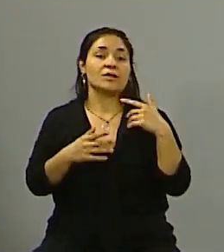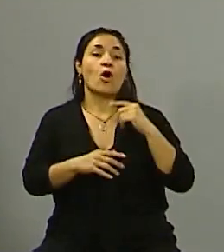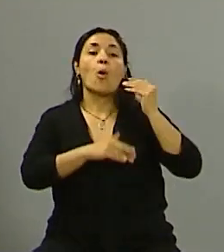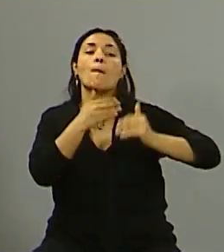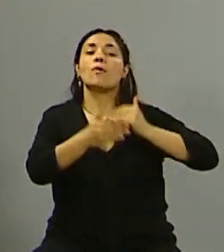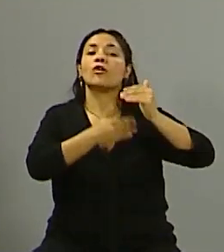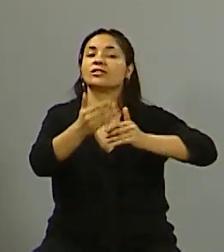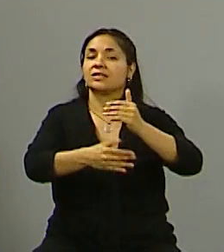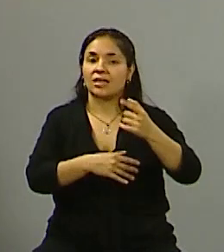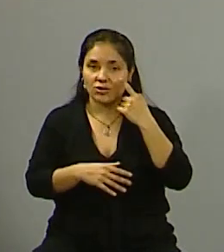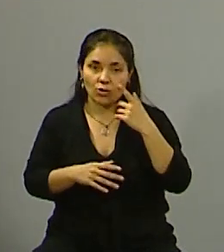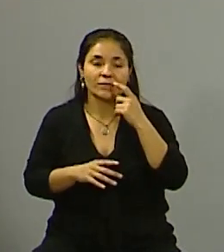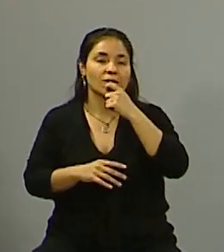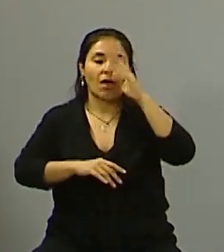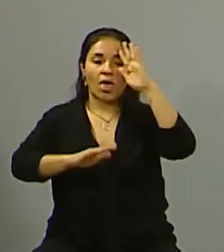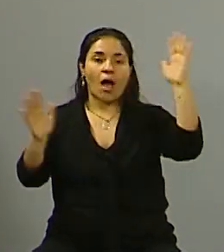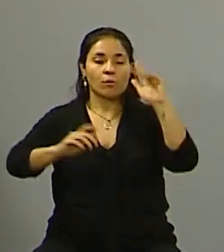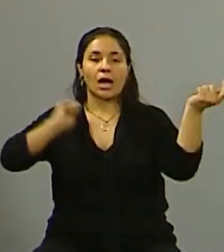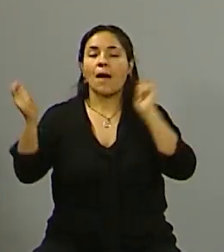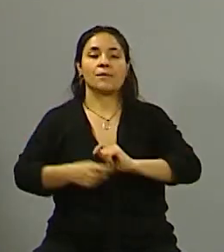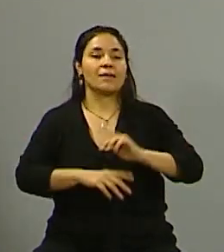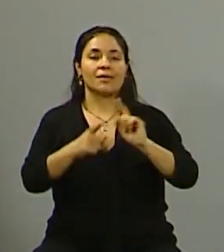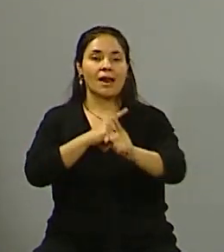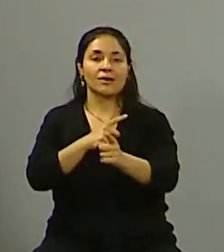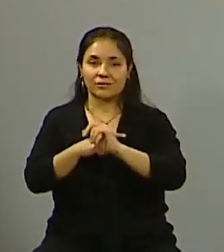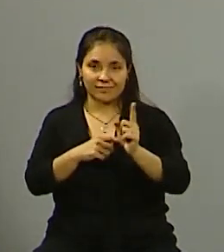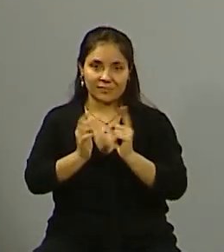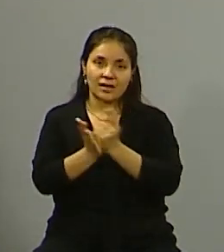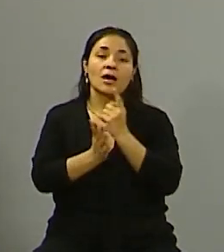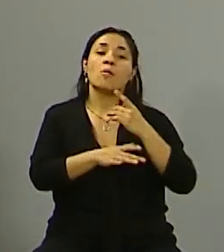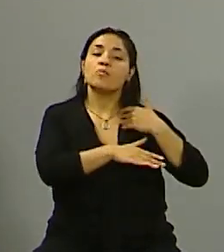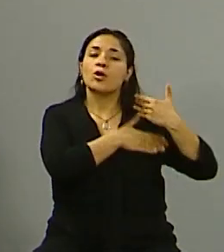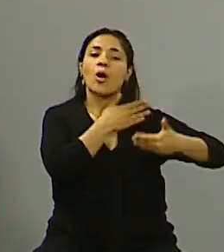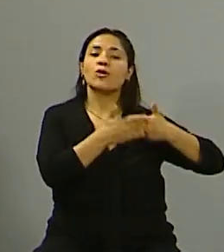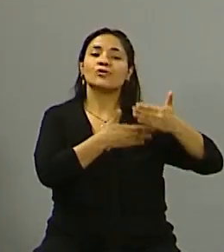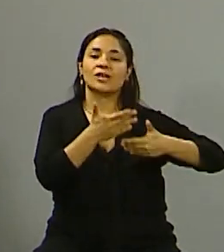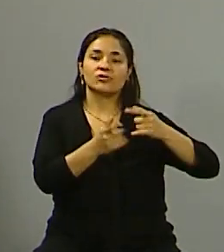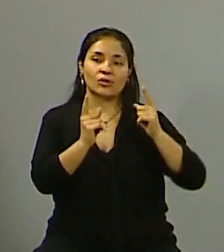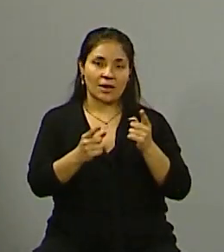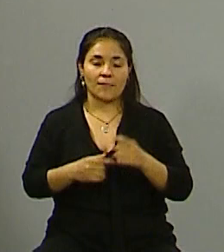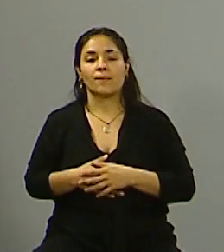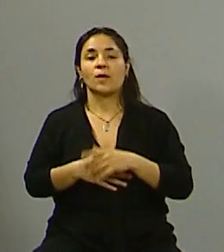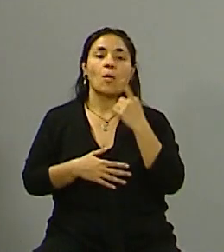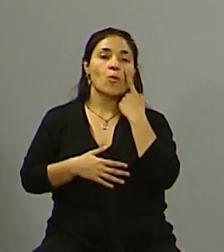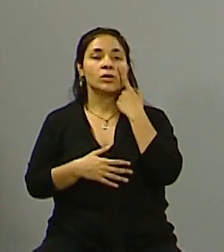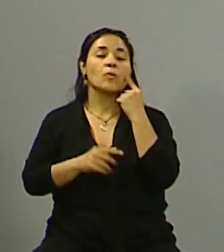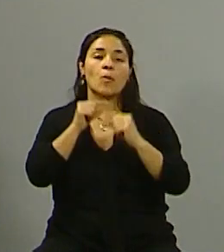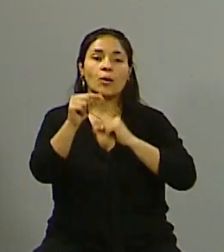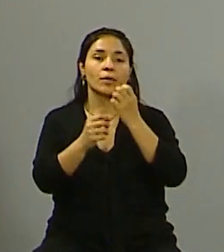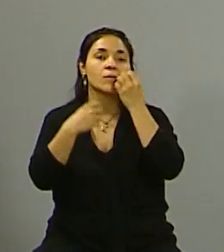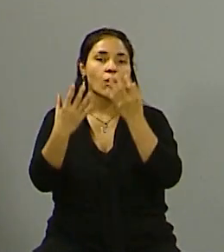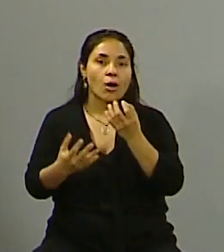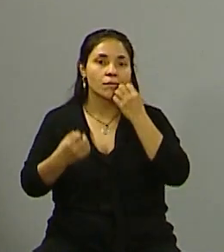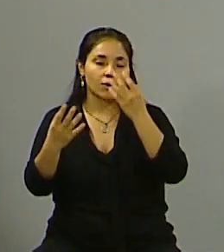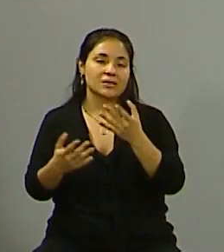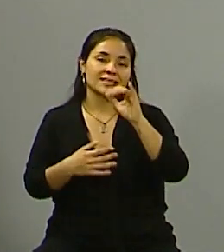noche a la mañana, sino que forman parte de un gobierno, de una sucesión de buenos gobiernos y de un proceso, el municipio ha ido mejorando. Por supuesto que